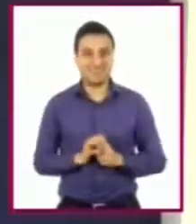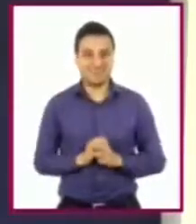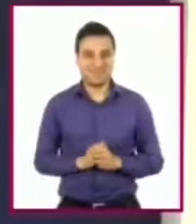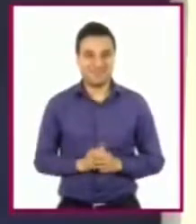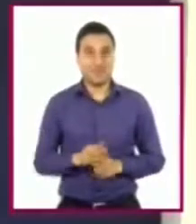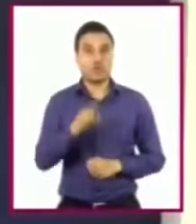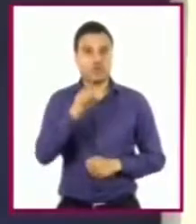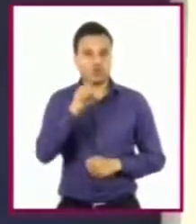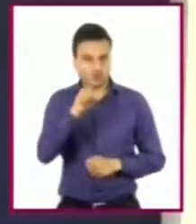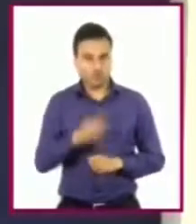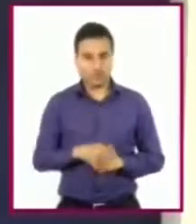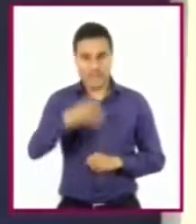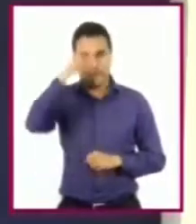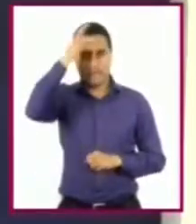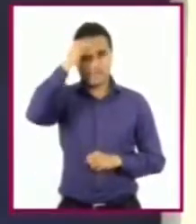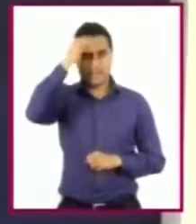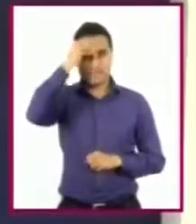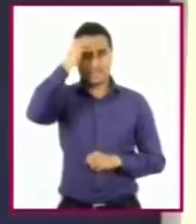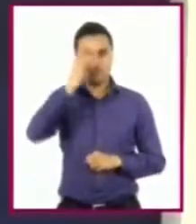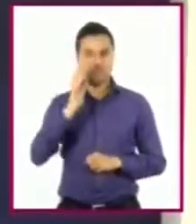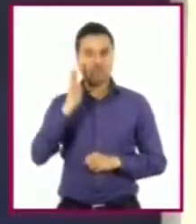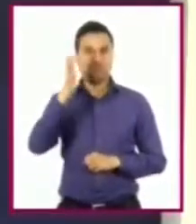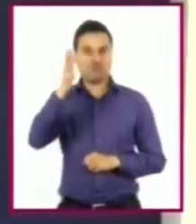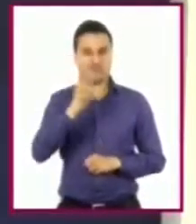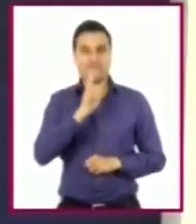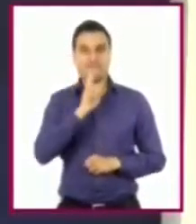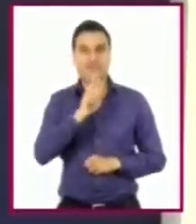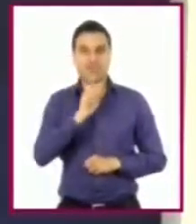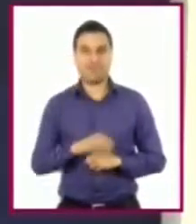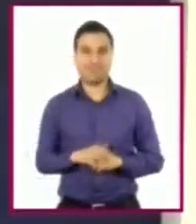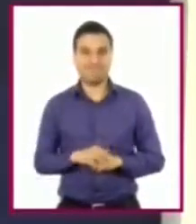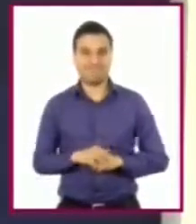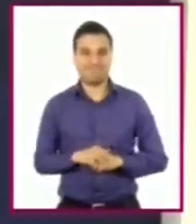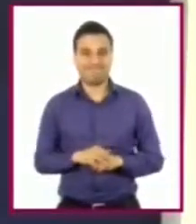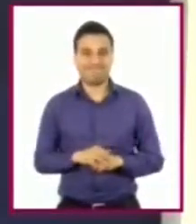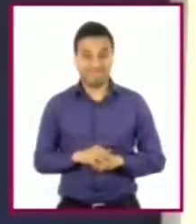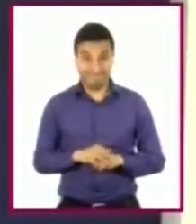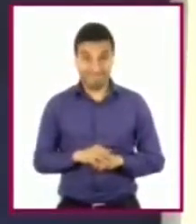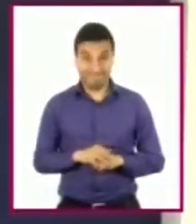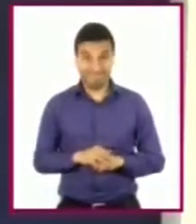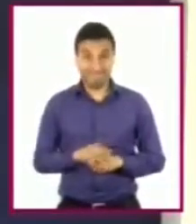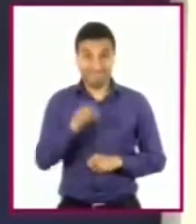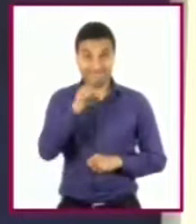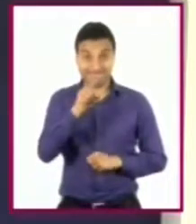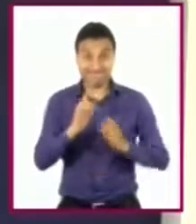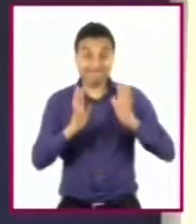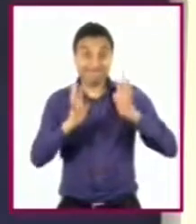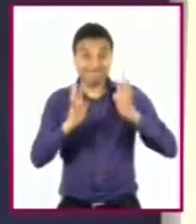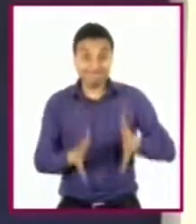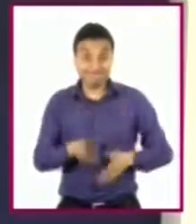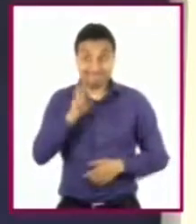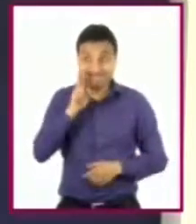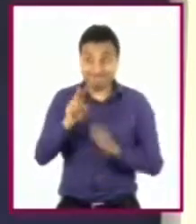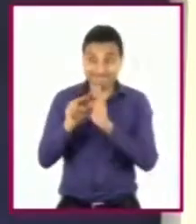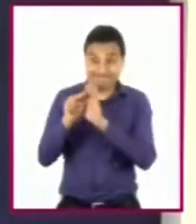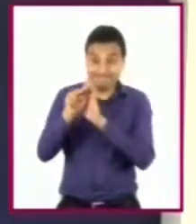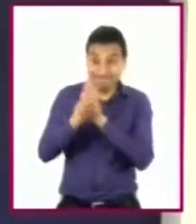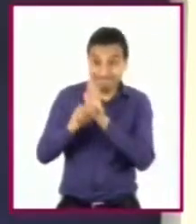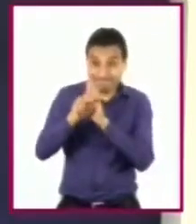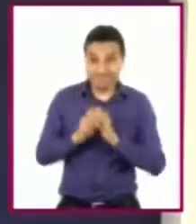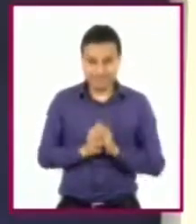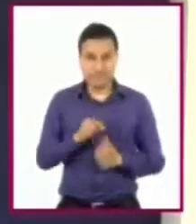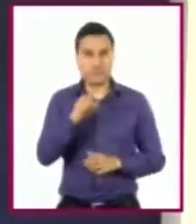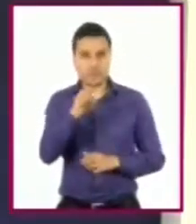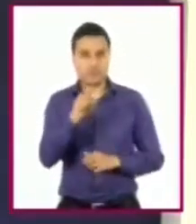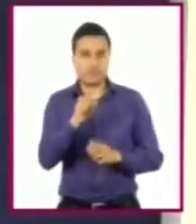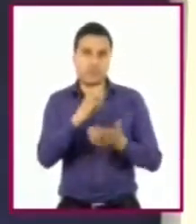a un plan de vida futuro. De acuerdo con lo que observaron o escucharon, respondan en su cuaderno o en